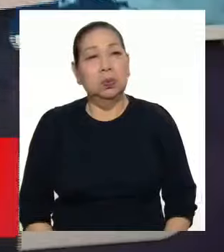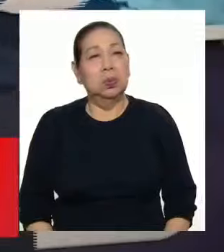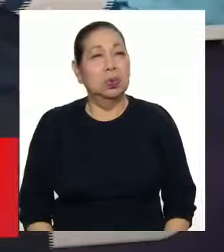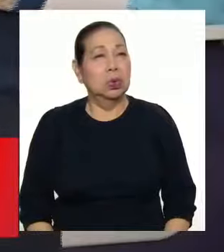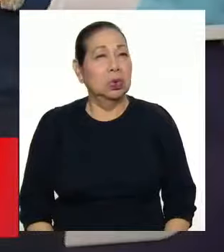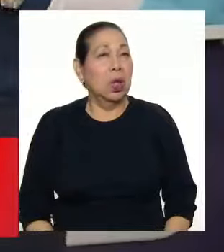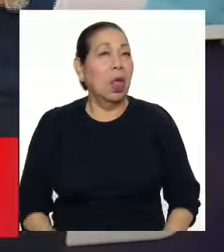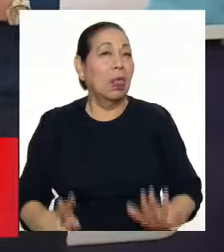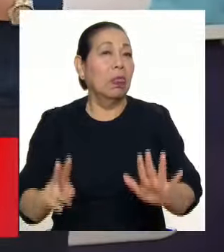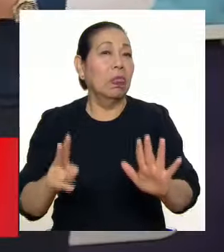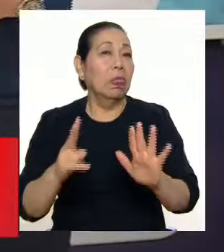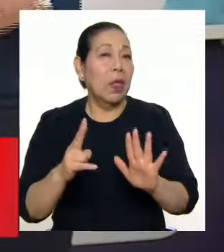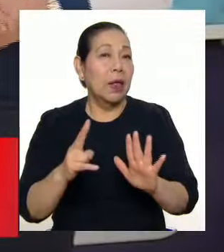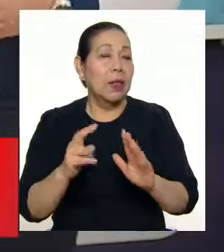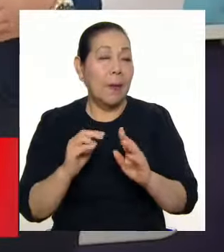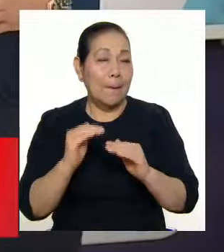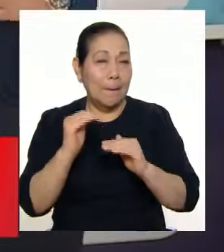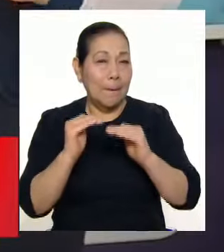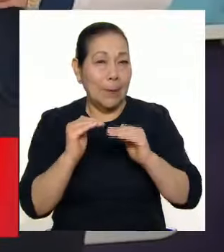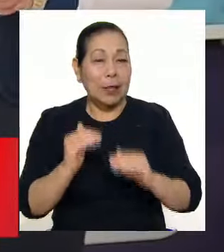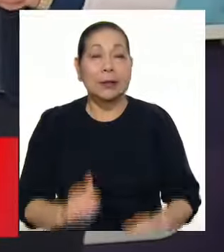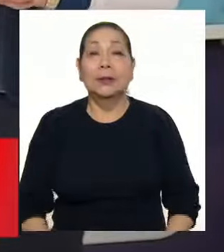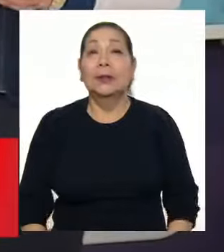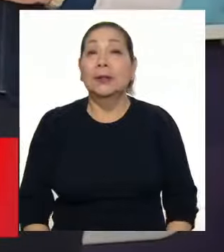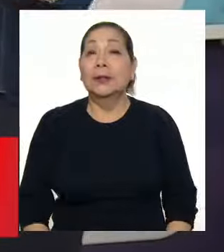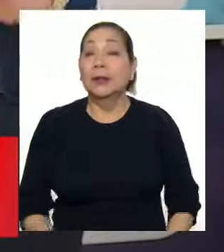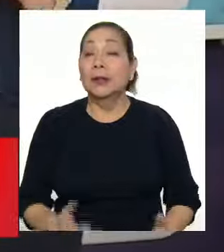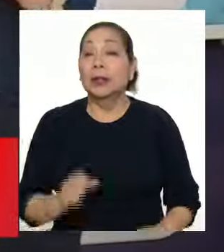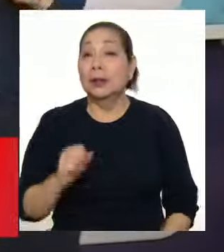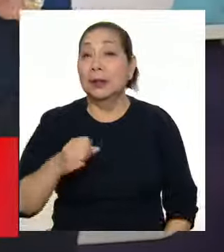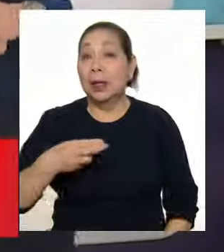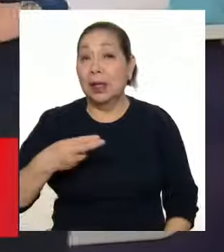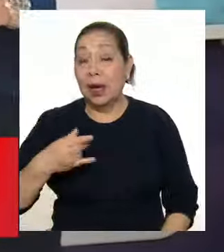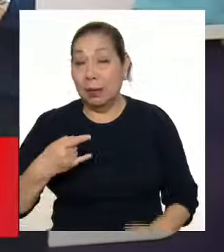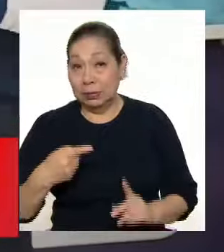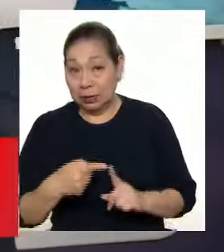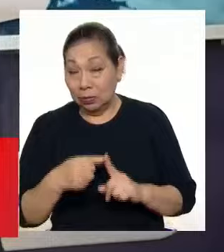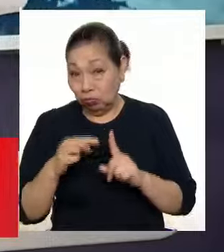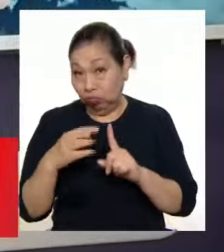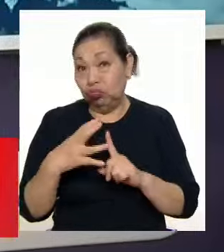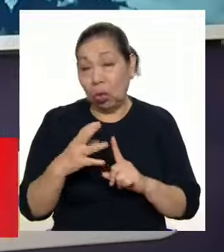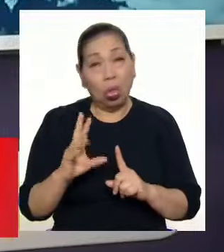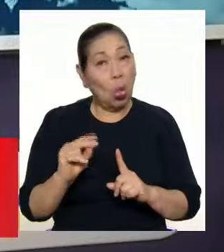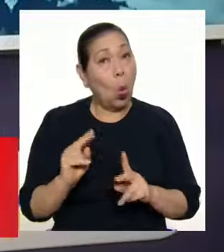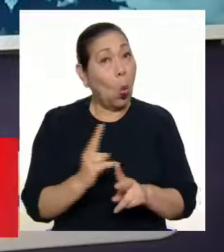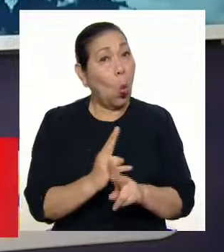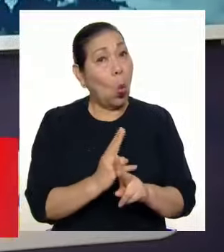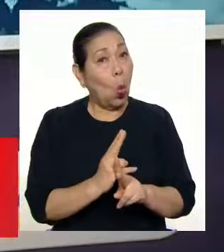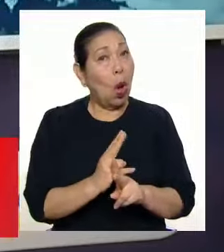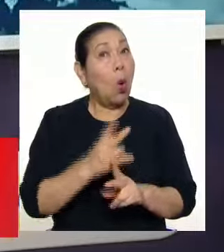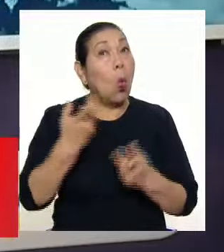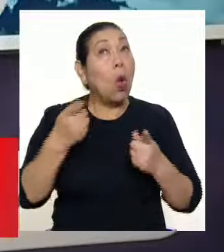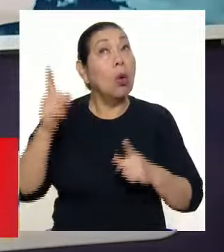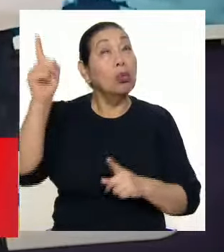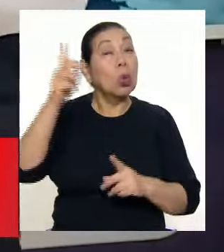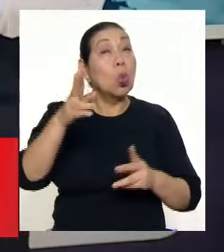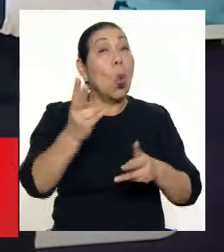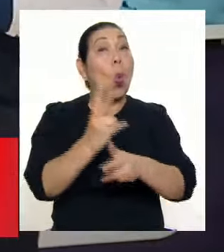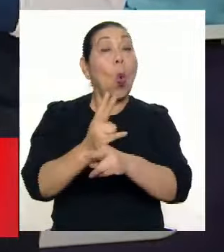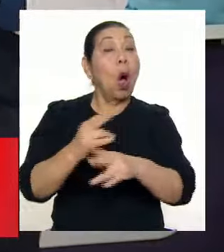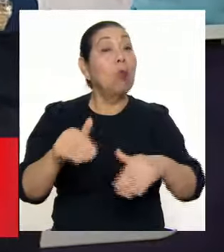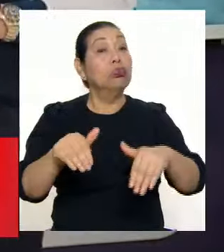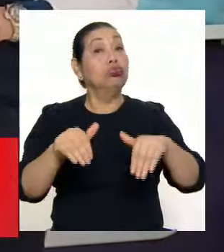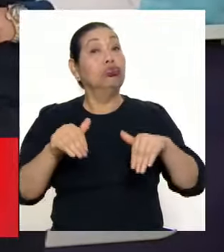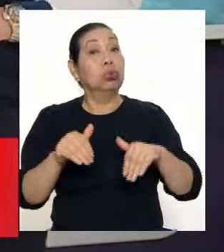alrededor de los 17 milímetros. Con respecto a ello, el Cenami te recomienda no exponerse ante las tormentas eléctricas,